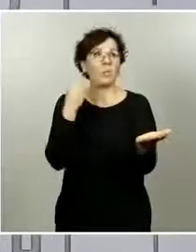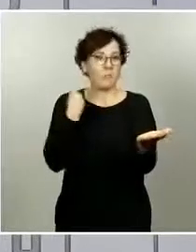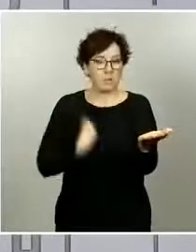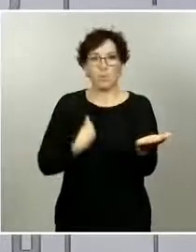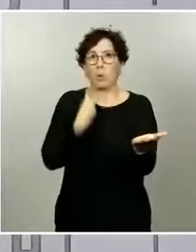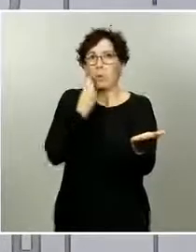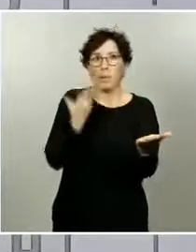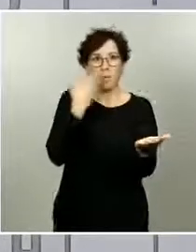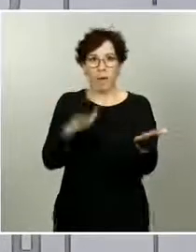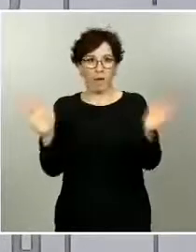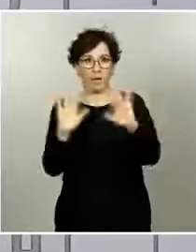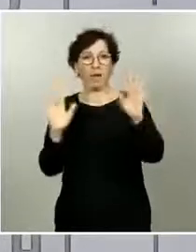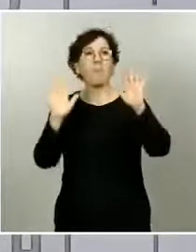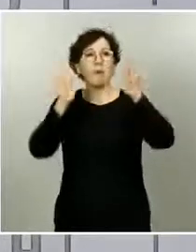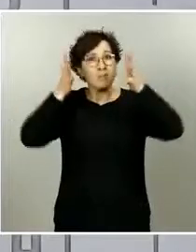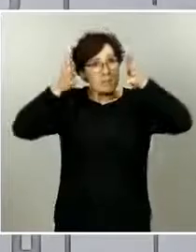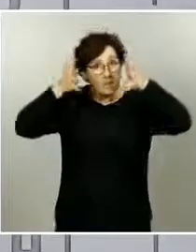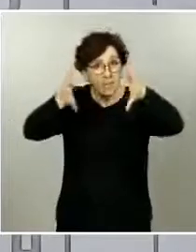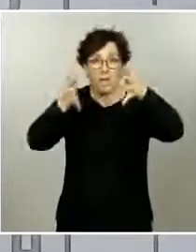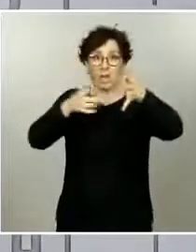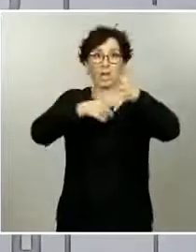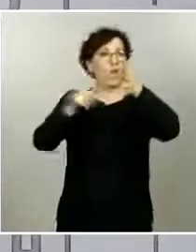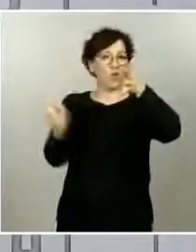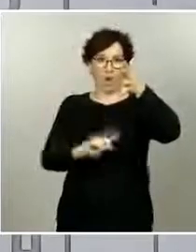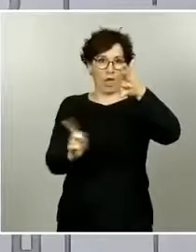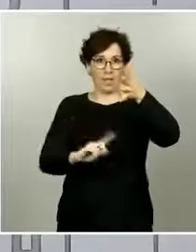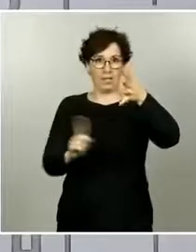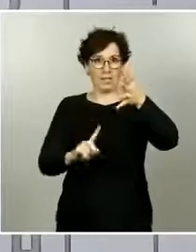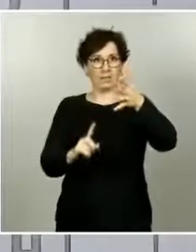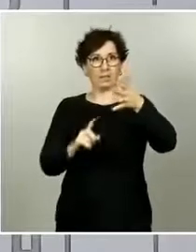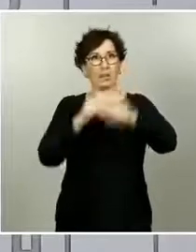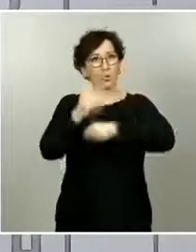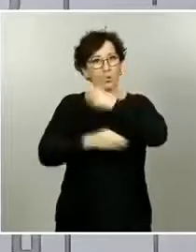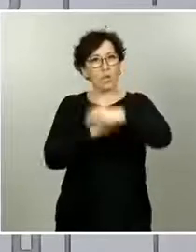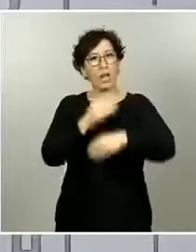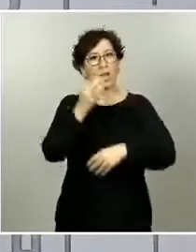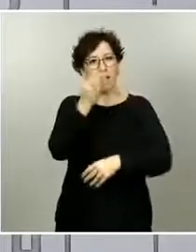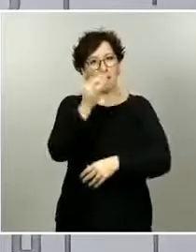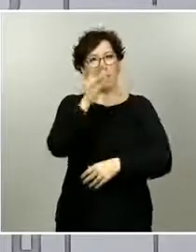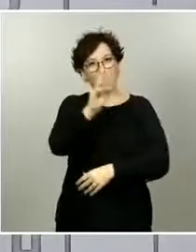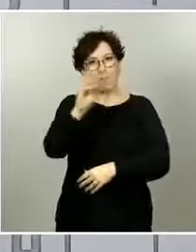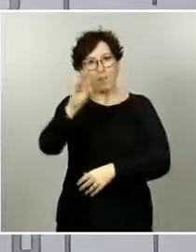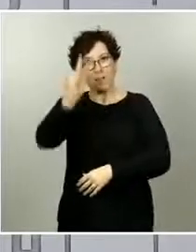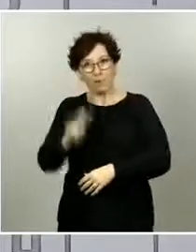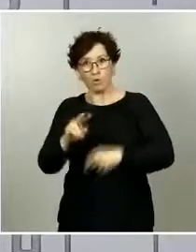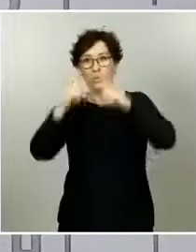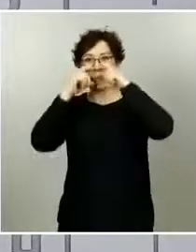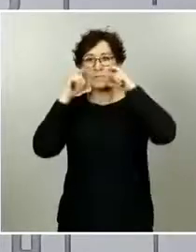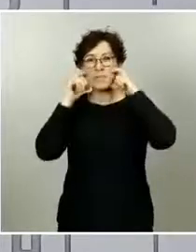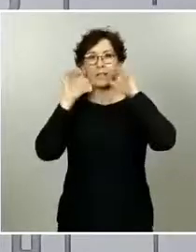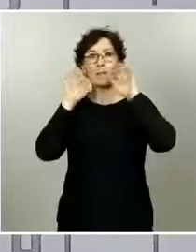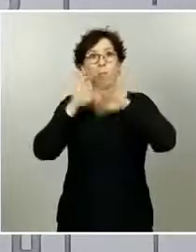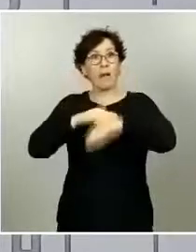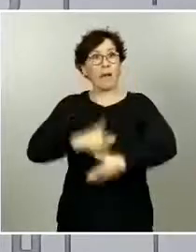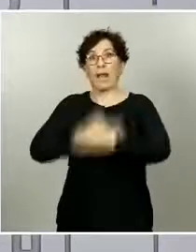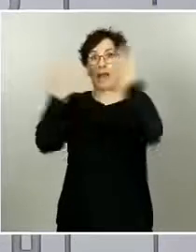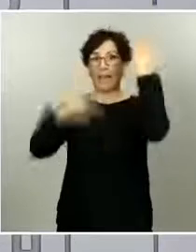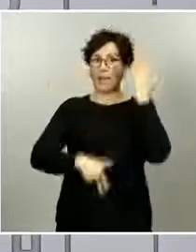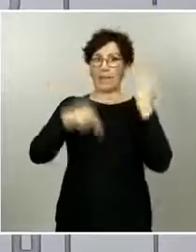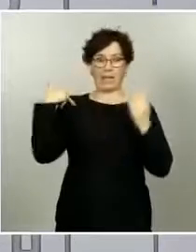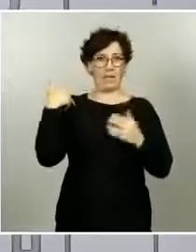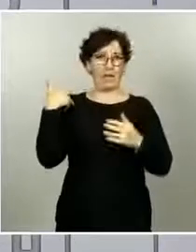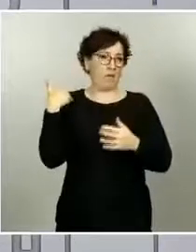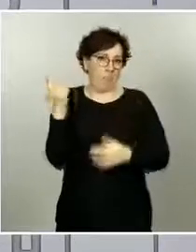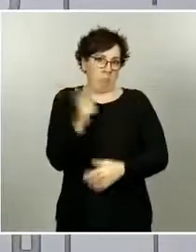si la llevan bien. Yo no tengo, no me parece ni mal ni bien que la lleven o no, pero no es una recomendación generalizada utilizar